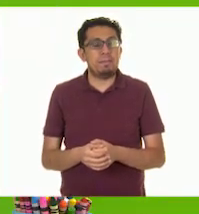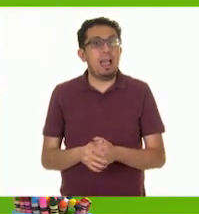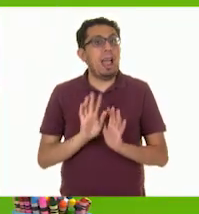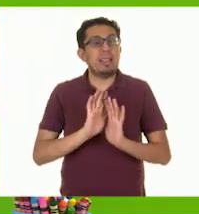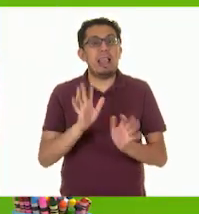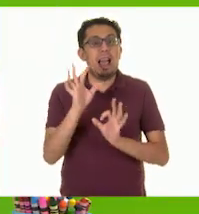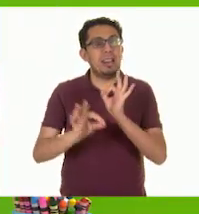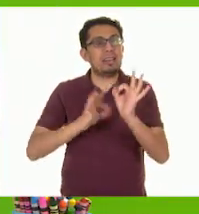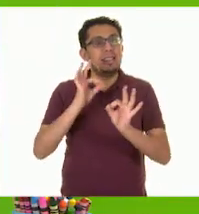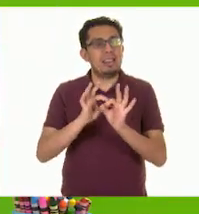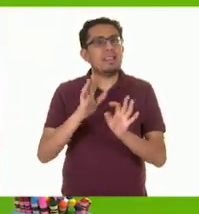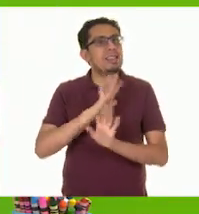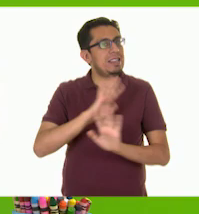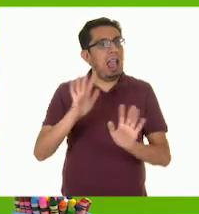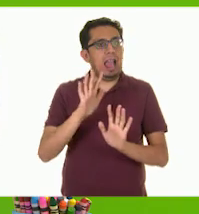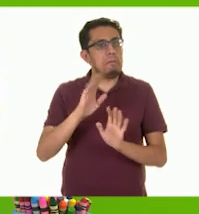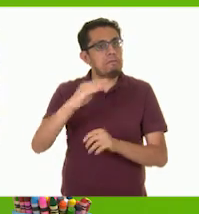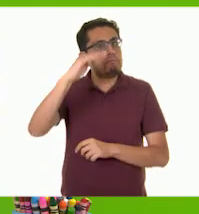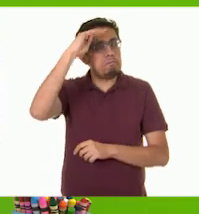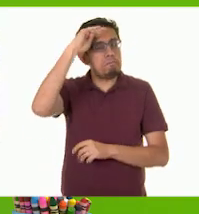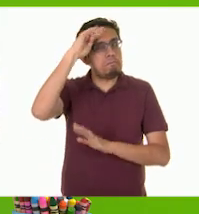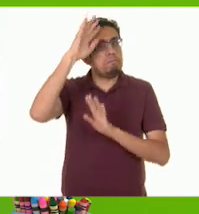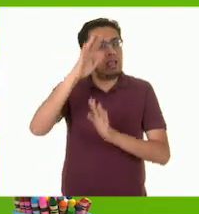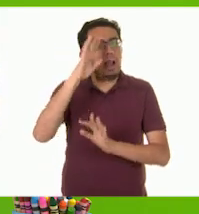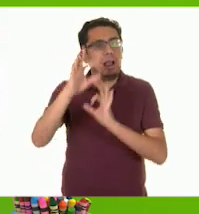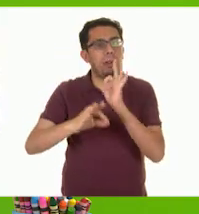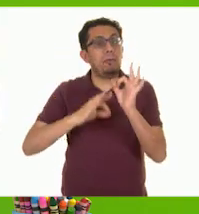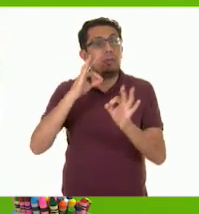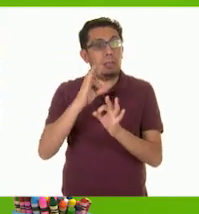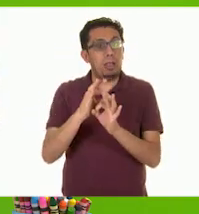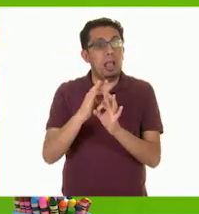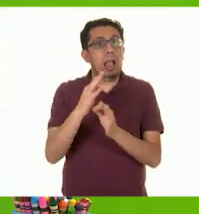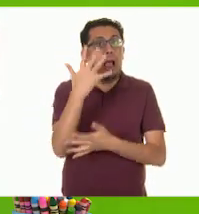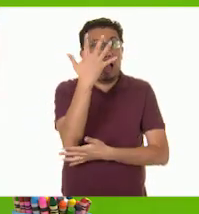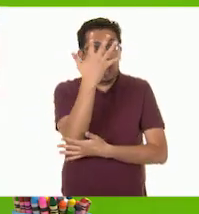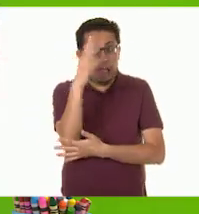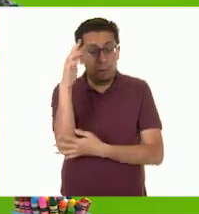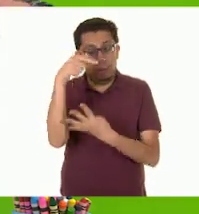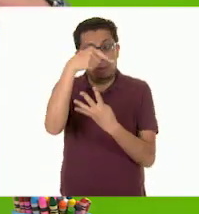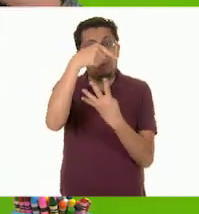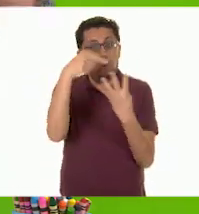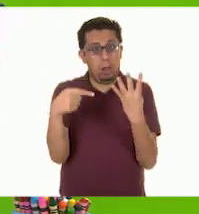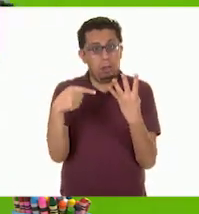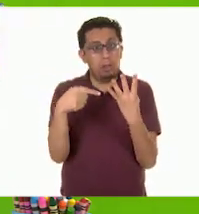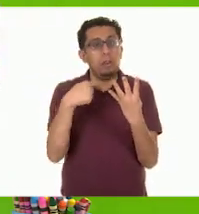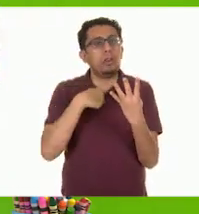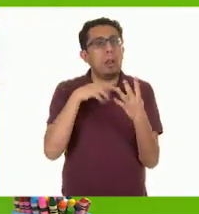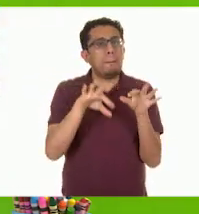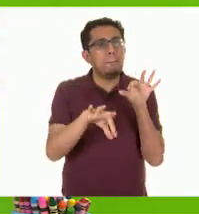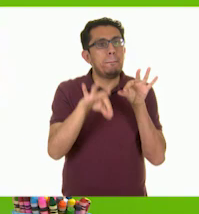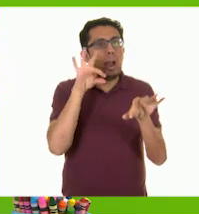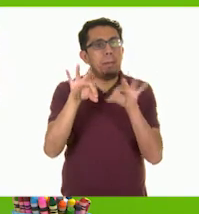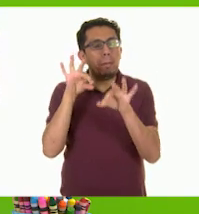Listo, Ana, ya lo pensé. Los cuatro árboles que elijo son...